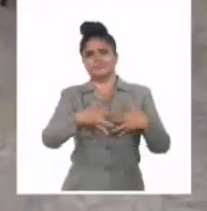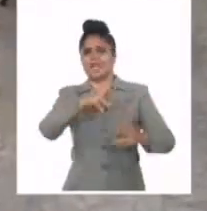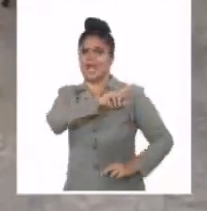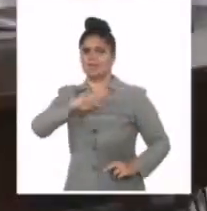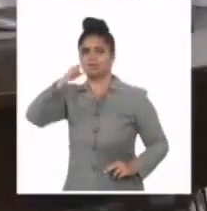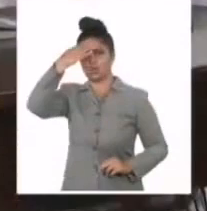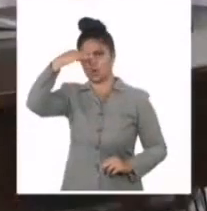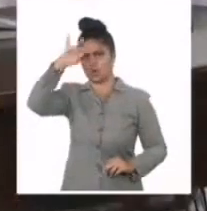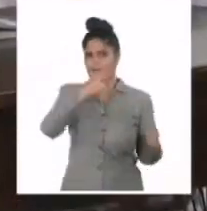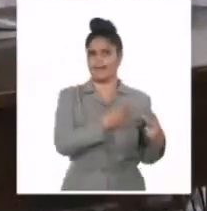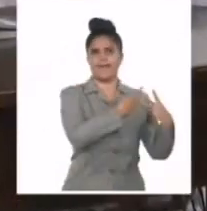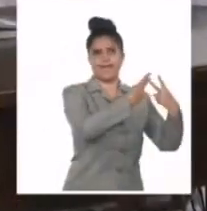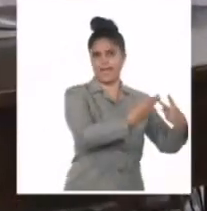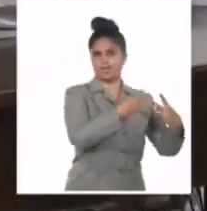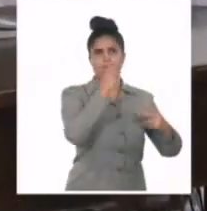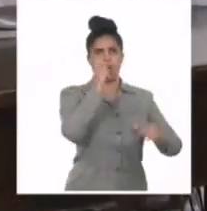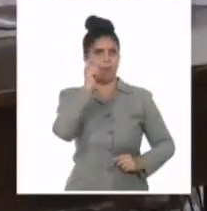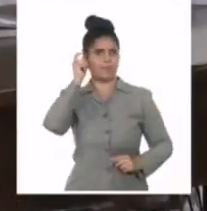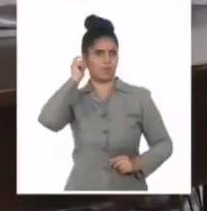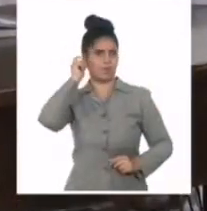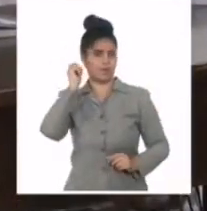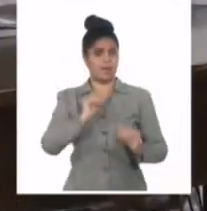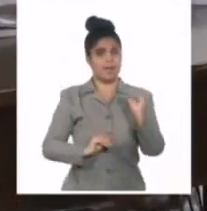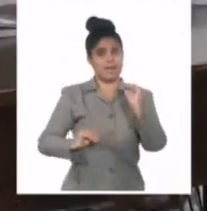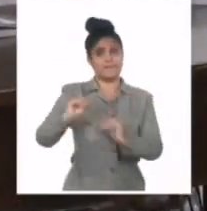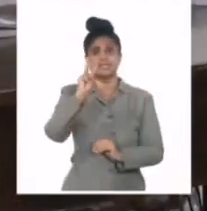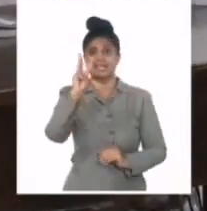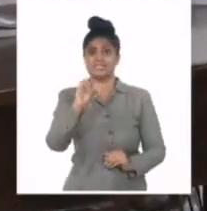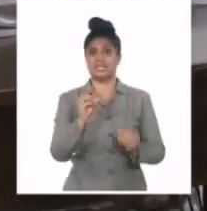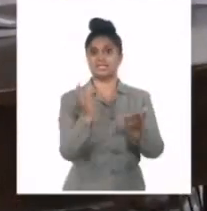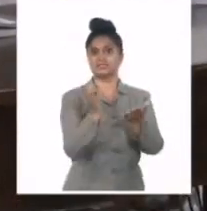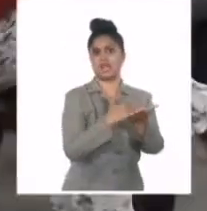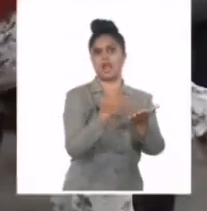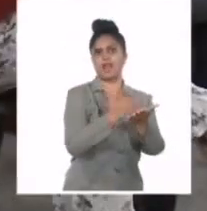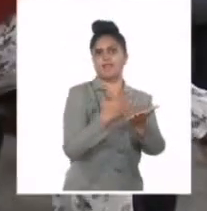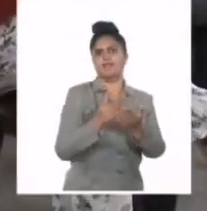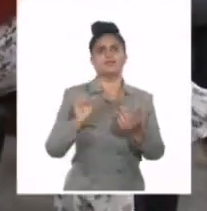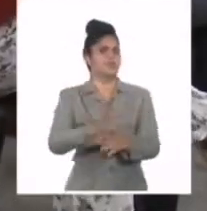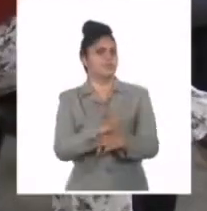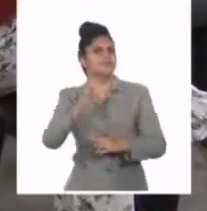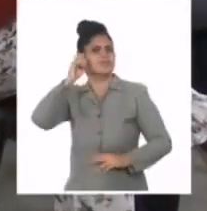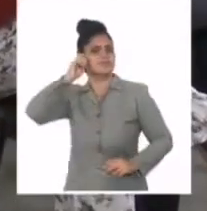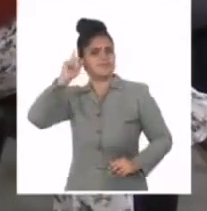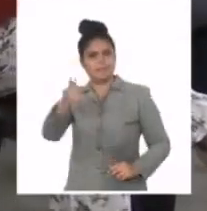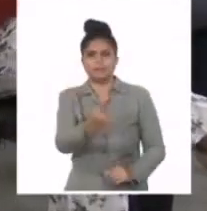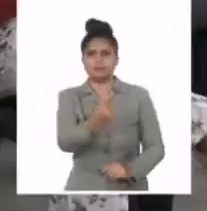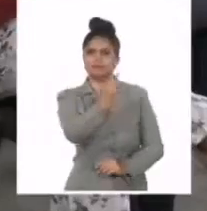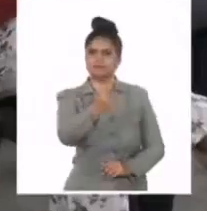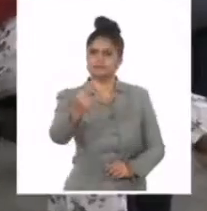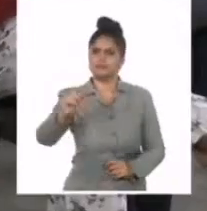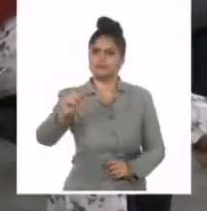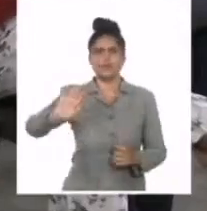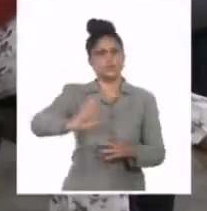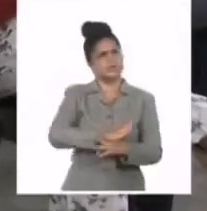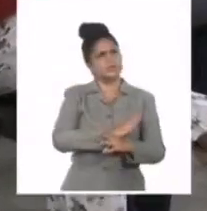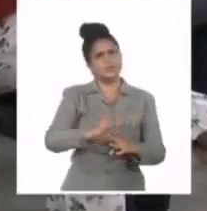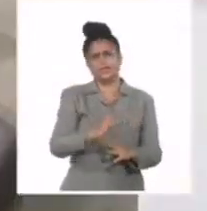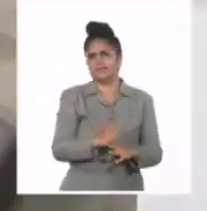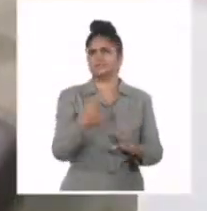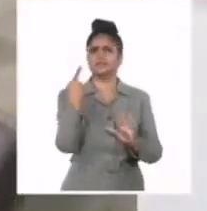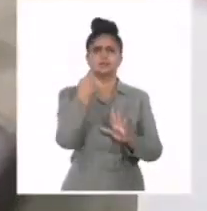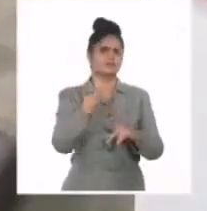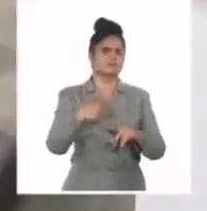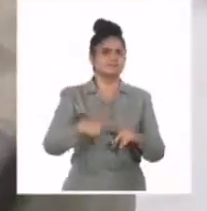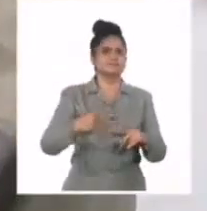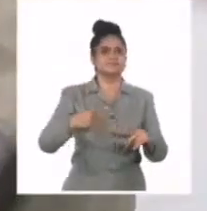héroes y heroínas. Más de una treintena de libros y notables aportes en el esclarecimiento de diversos hechos históricos avalan